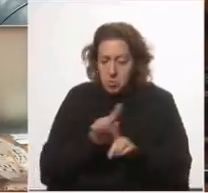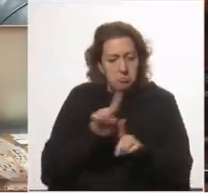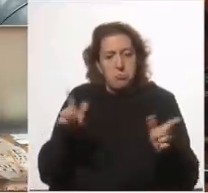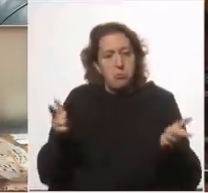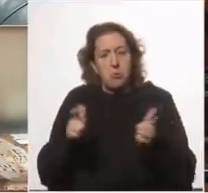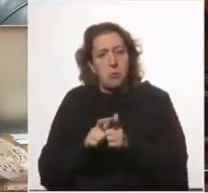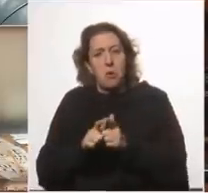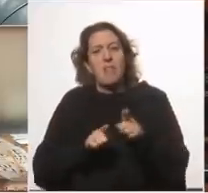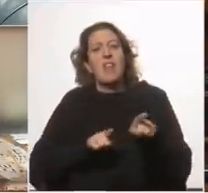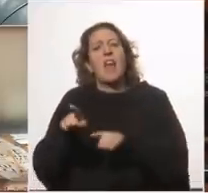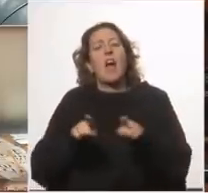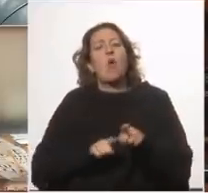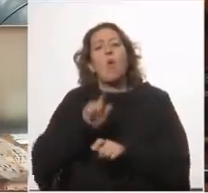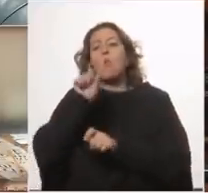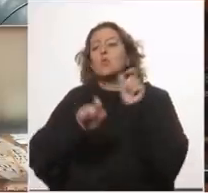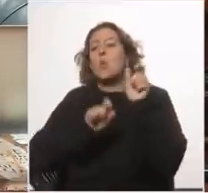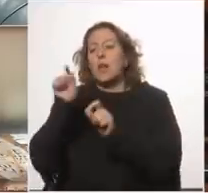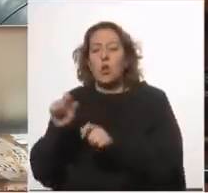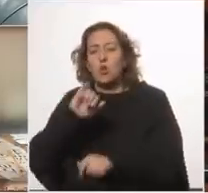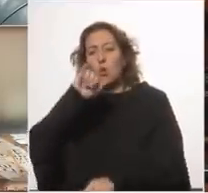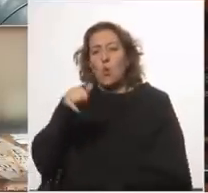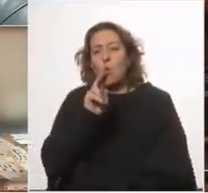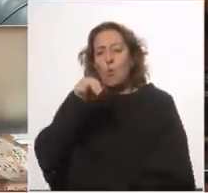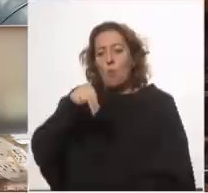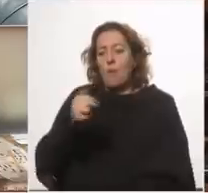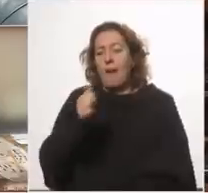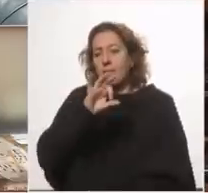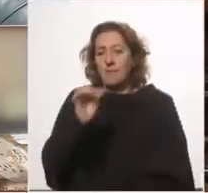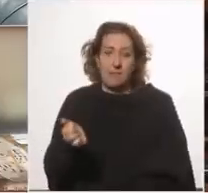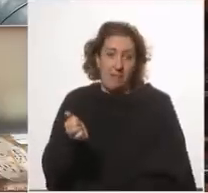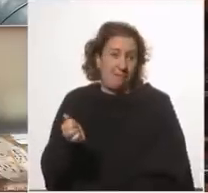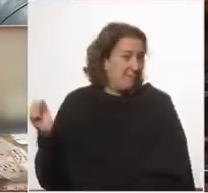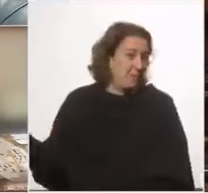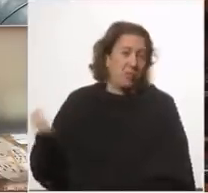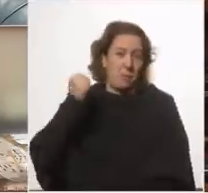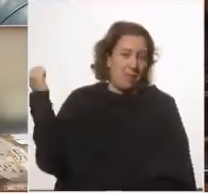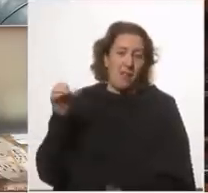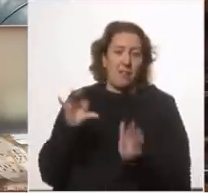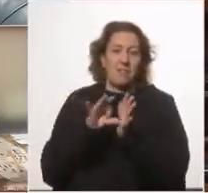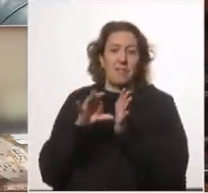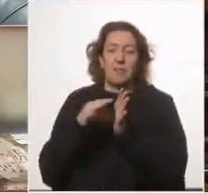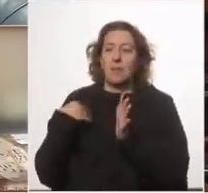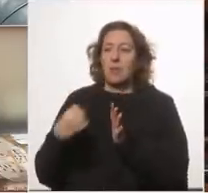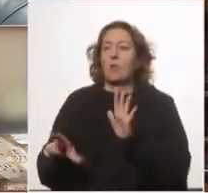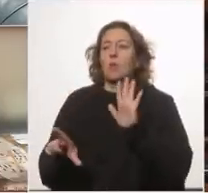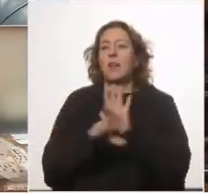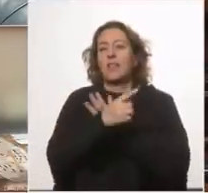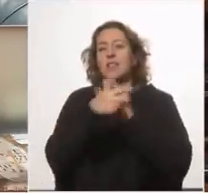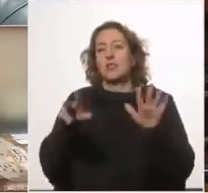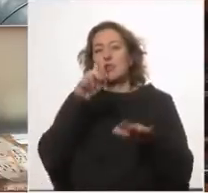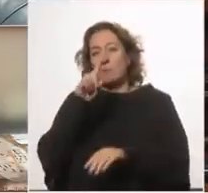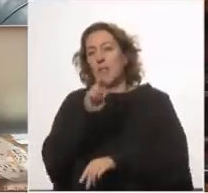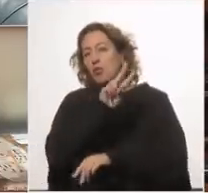se ha designado el delegado de los usuarios en la Junaza? Algo clave en el sistema de salud y en la ley 18.211